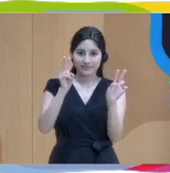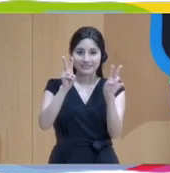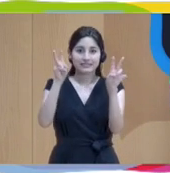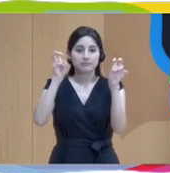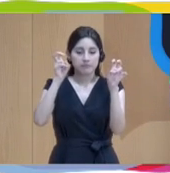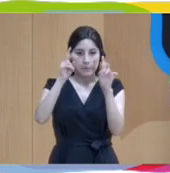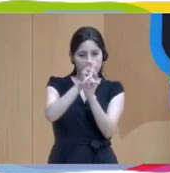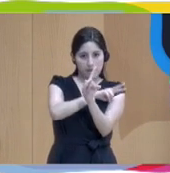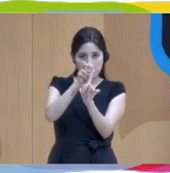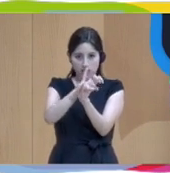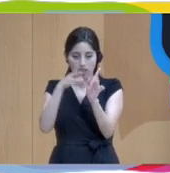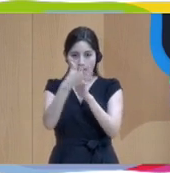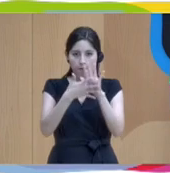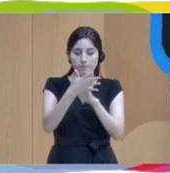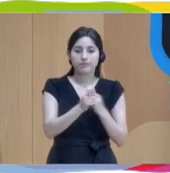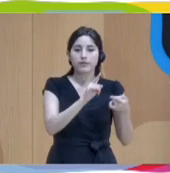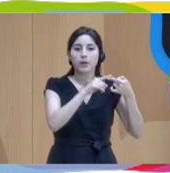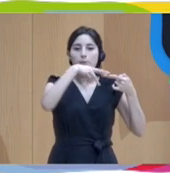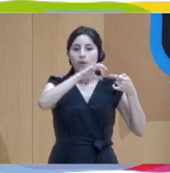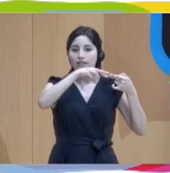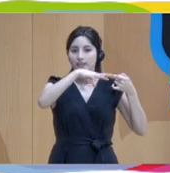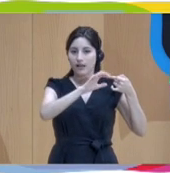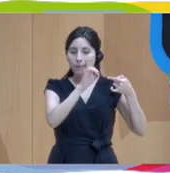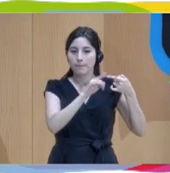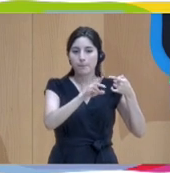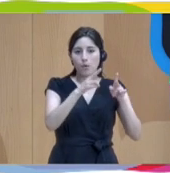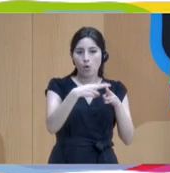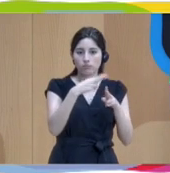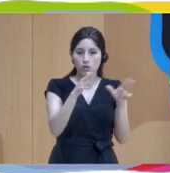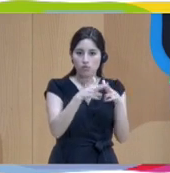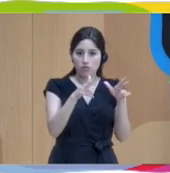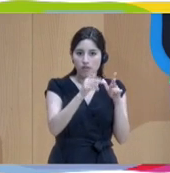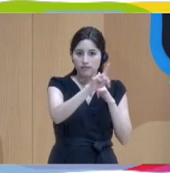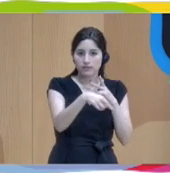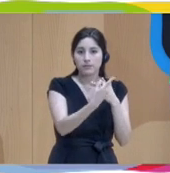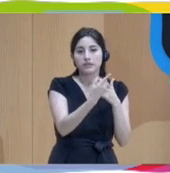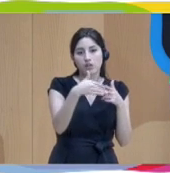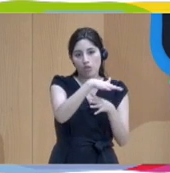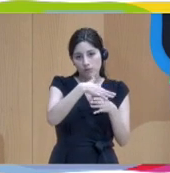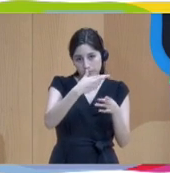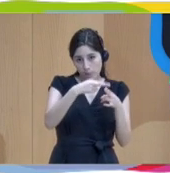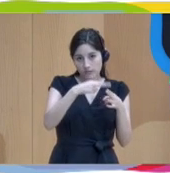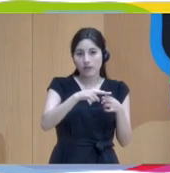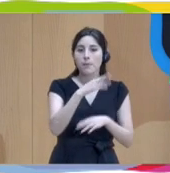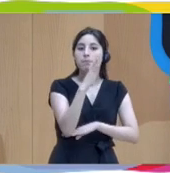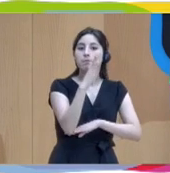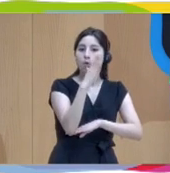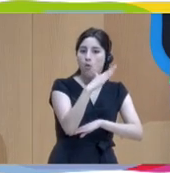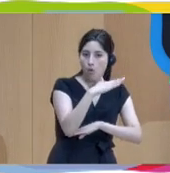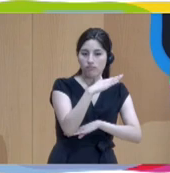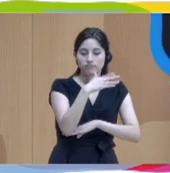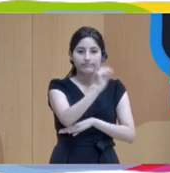Mónica Pedroni. Ella es asesora de política social y socioeducativa de Bolonia, Italia. Rachemile,